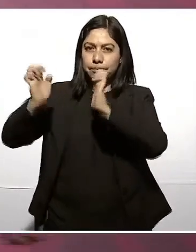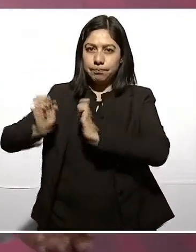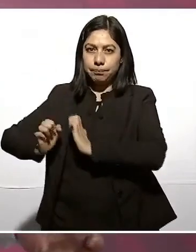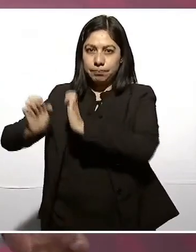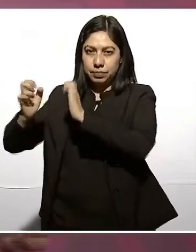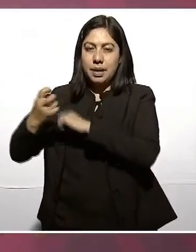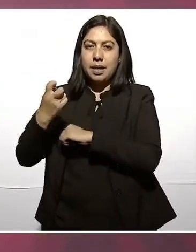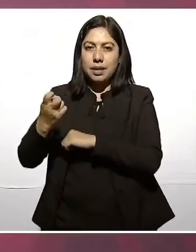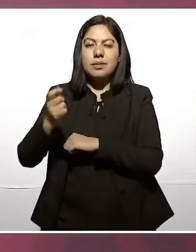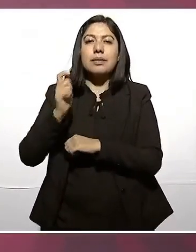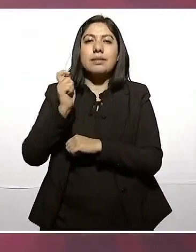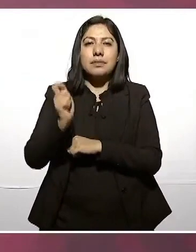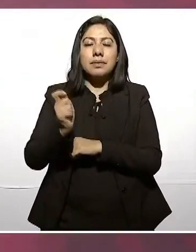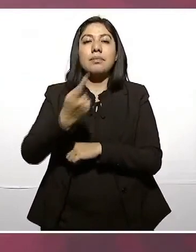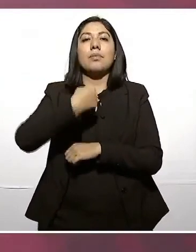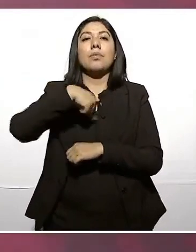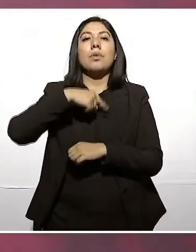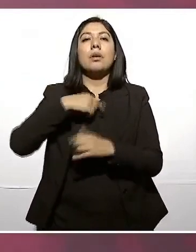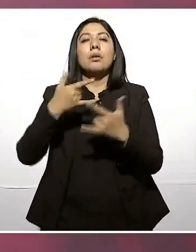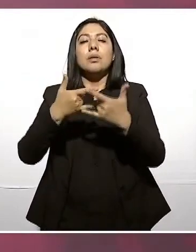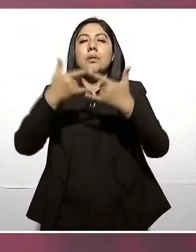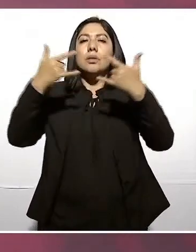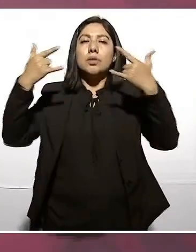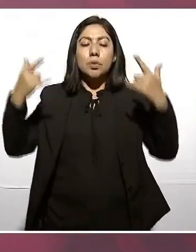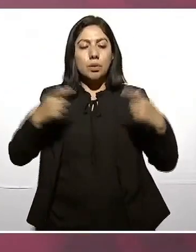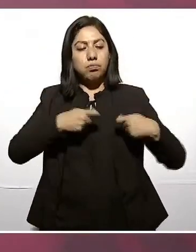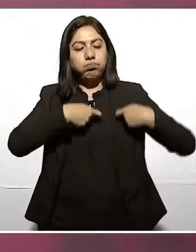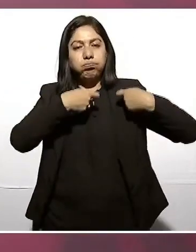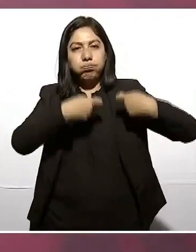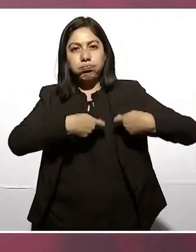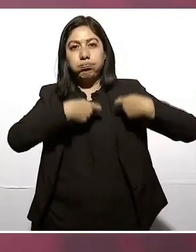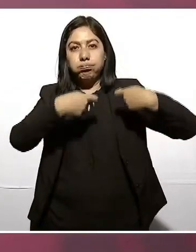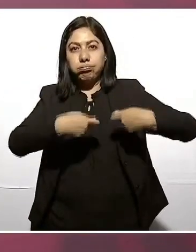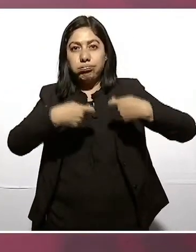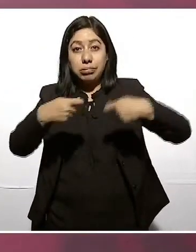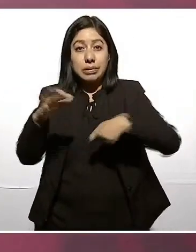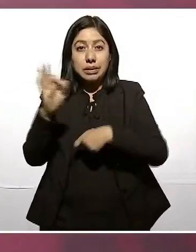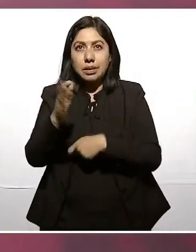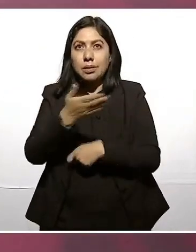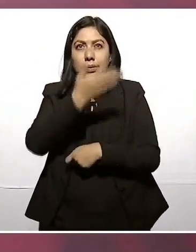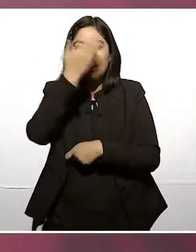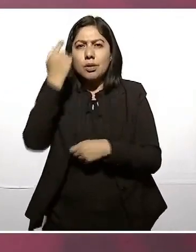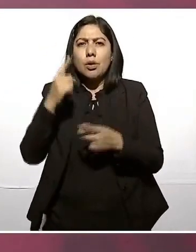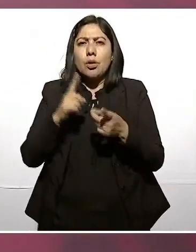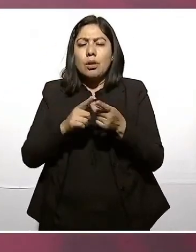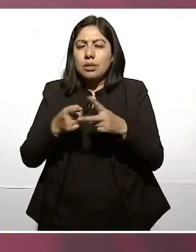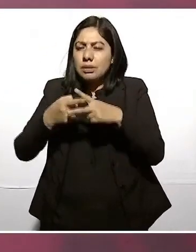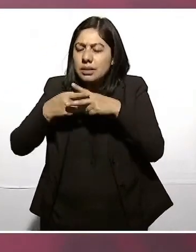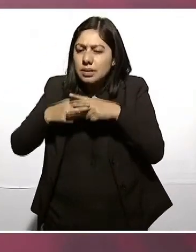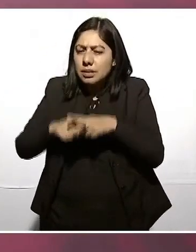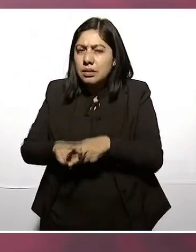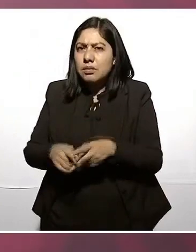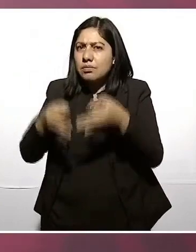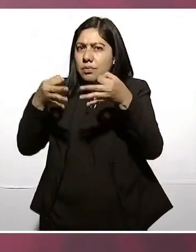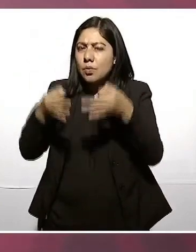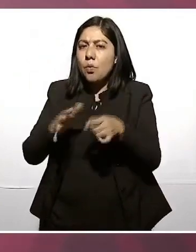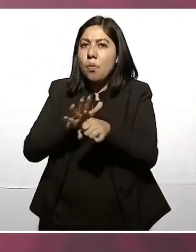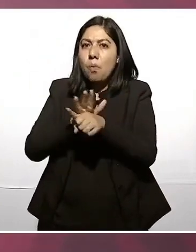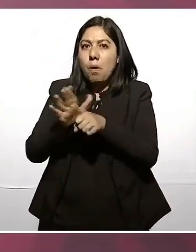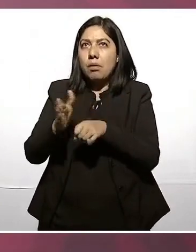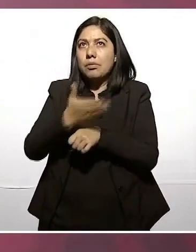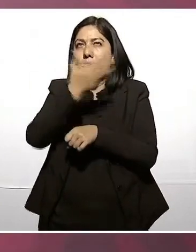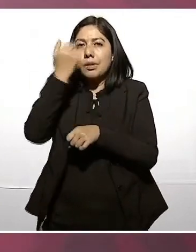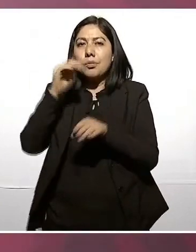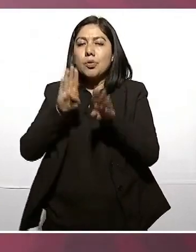es nuestra historia. Y si no sabemos de dónde venimos, no vamos a saber hacia